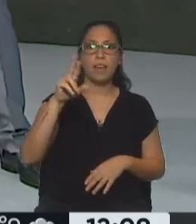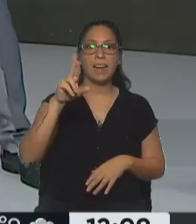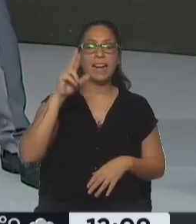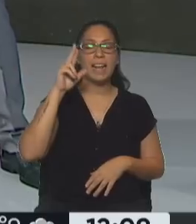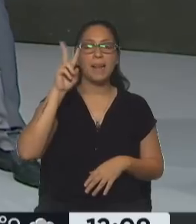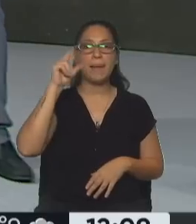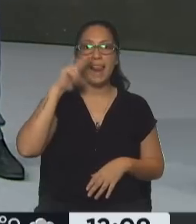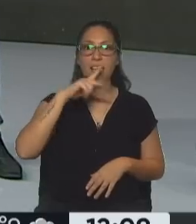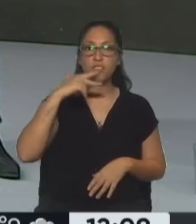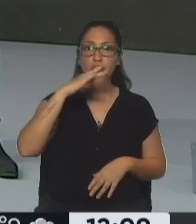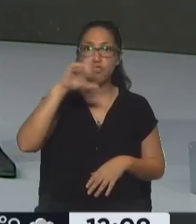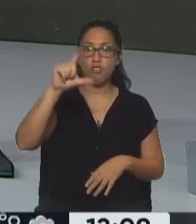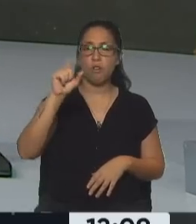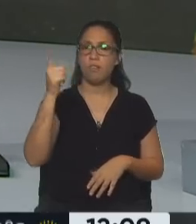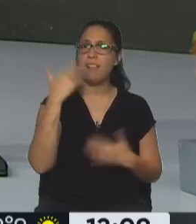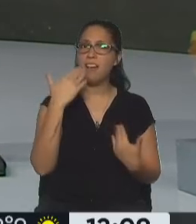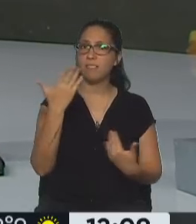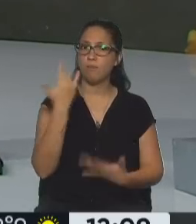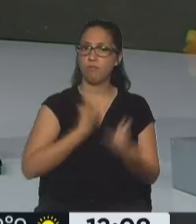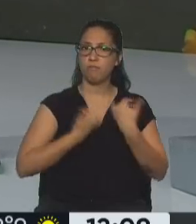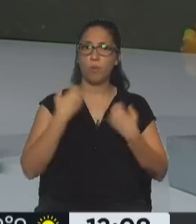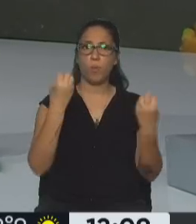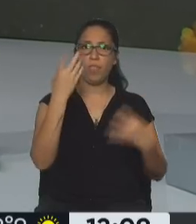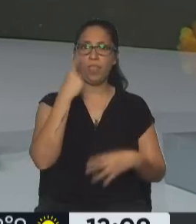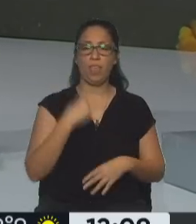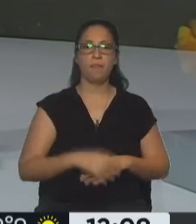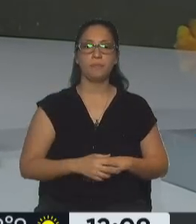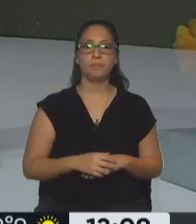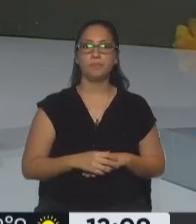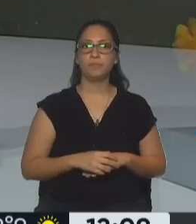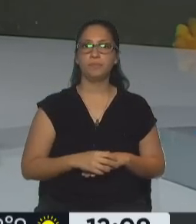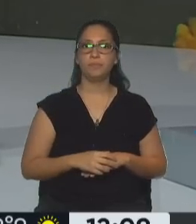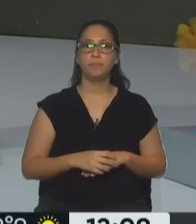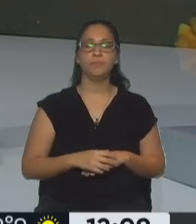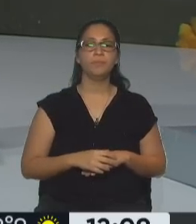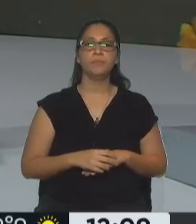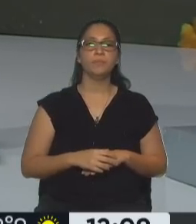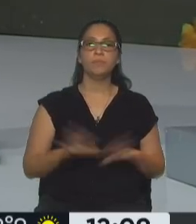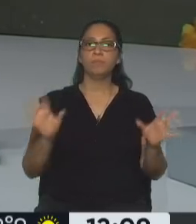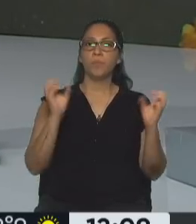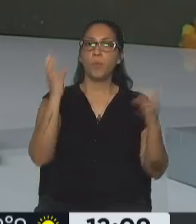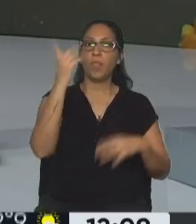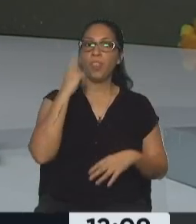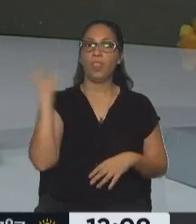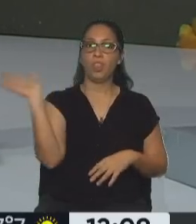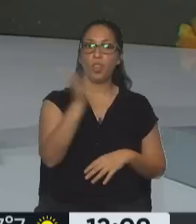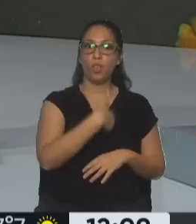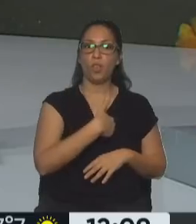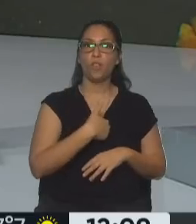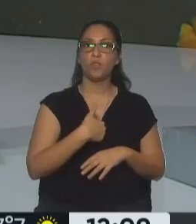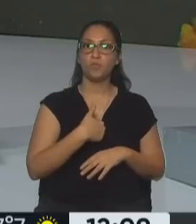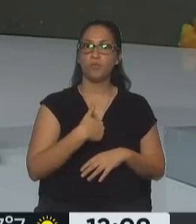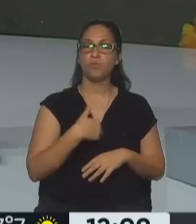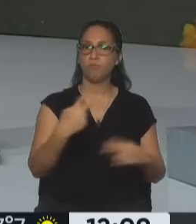Velasco, doctor. Gracias por estos minutos. ¿Cómo le va? Buen día. Buen día a todos ustedes y buen día a toda la audiencia